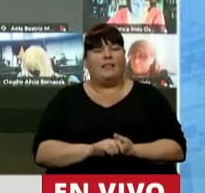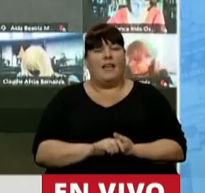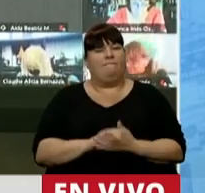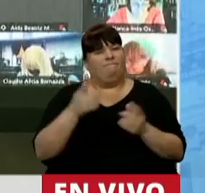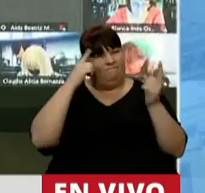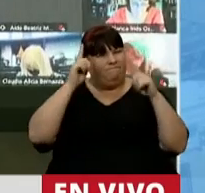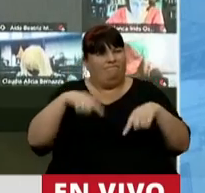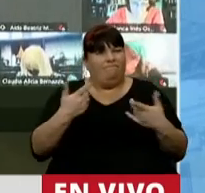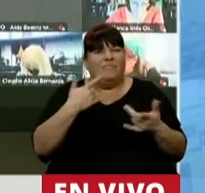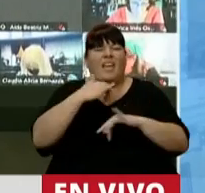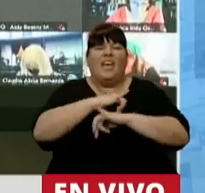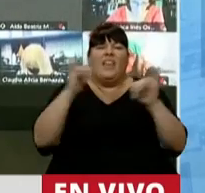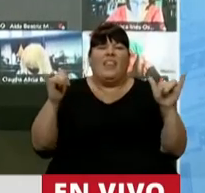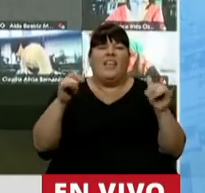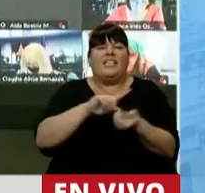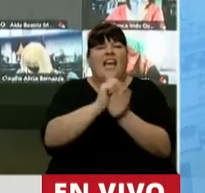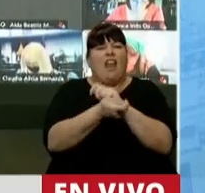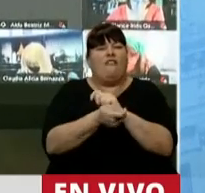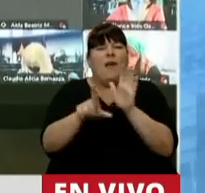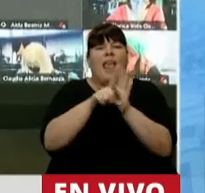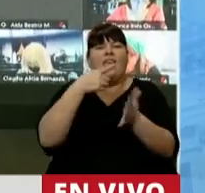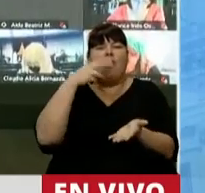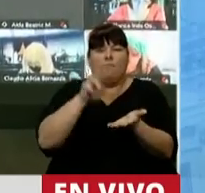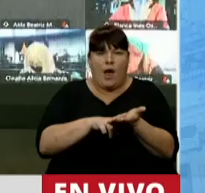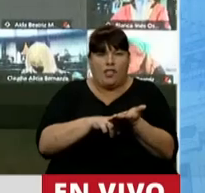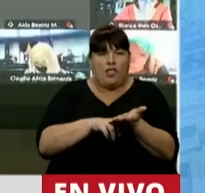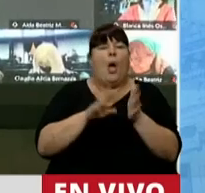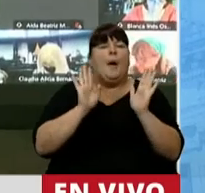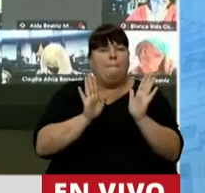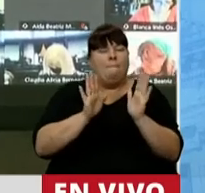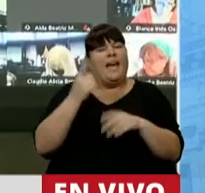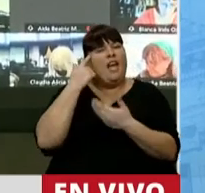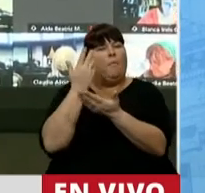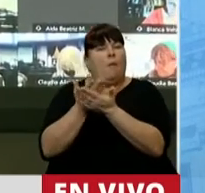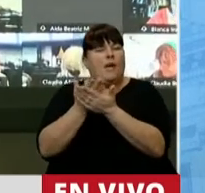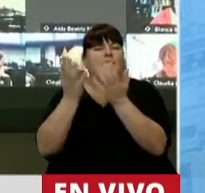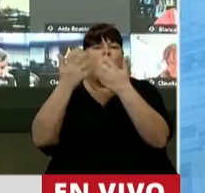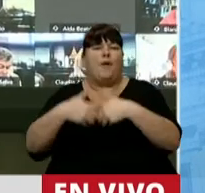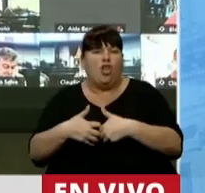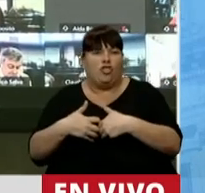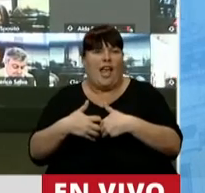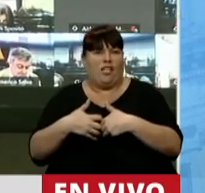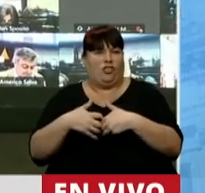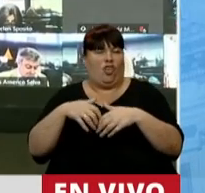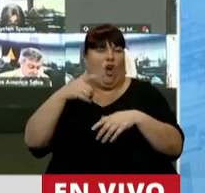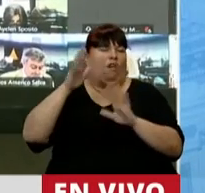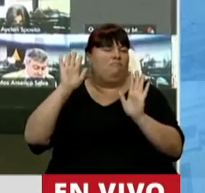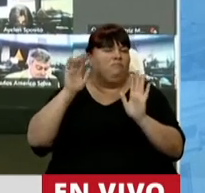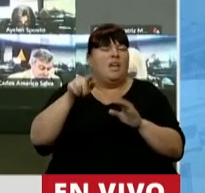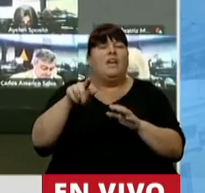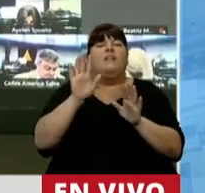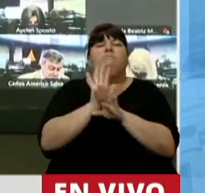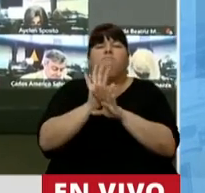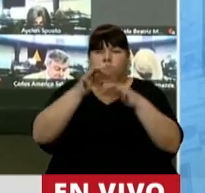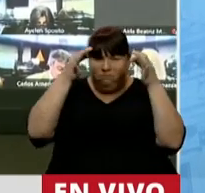razonable que se anuncie una reforma tributaria, pero se ponga en consideración un proyecto aislado. Esto se